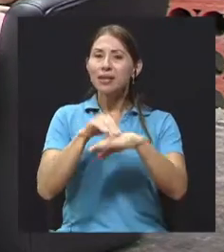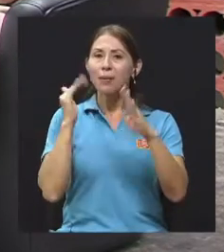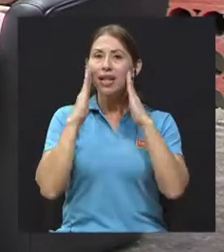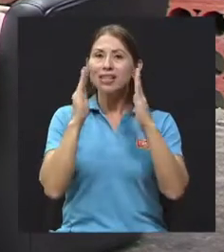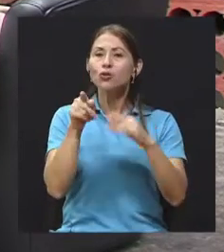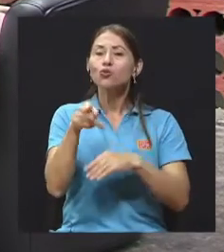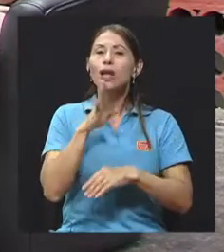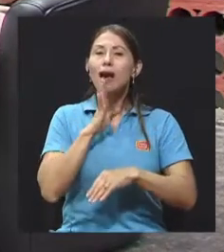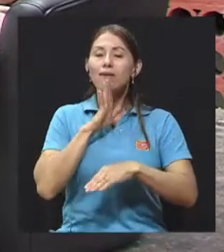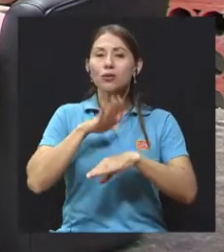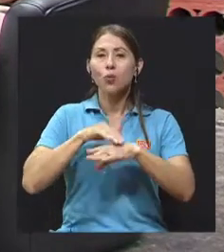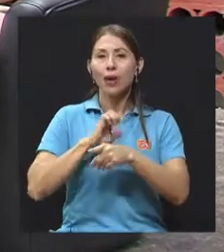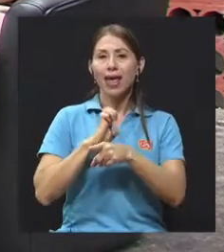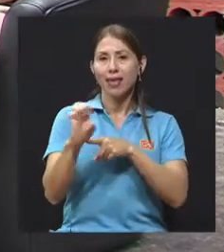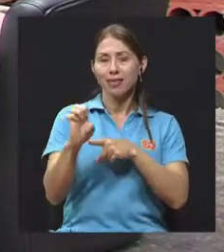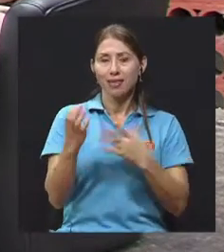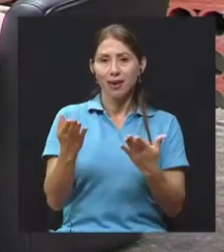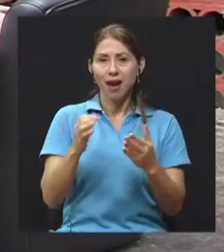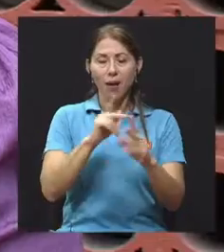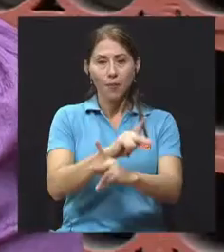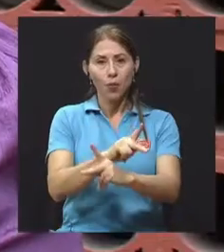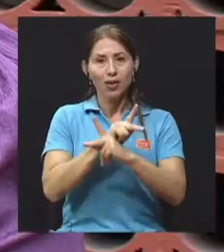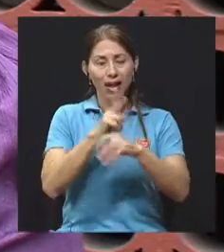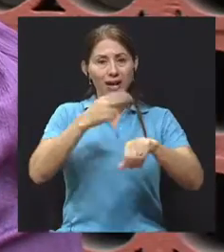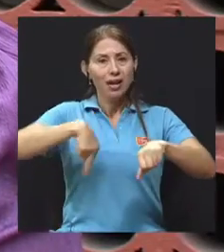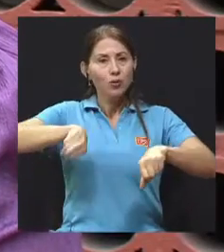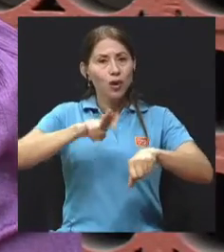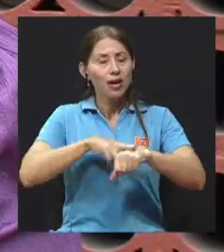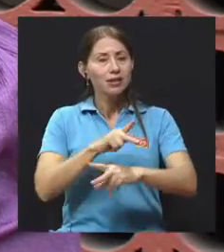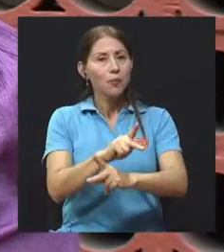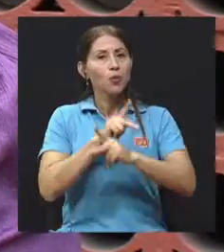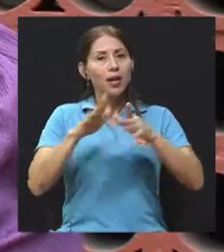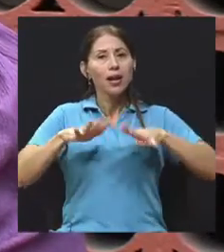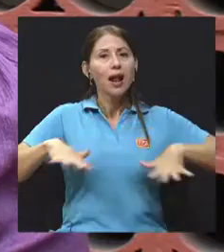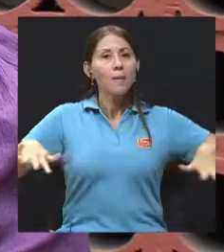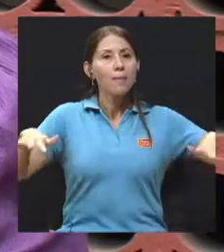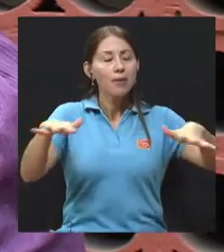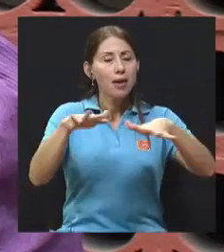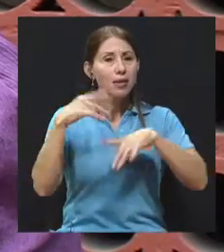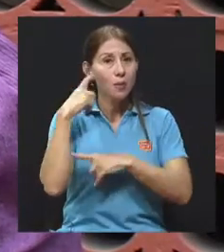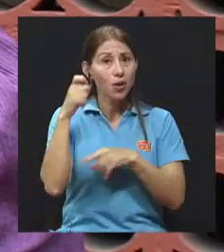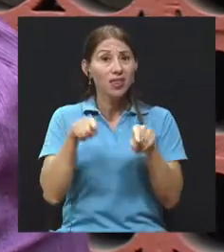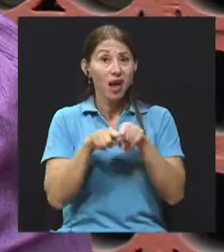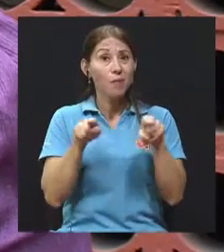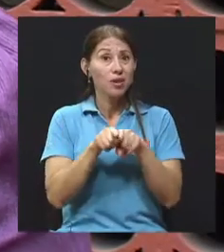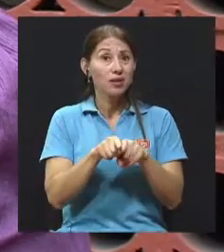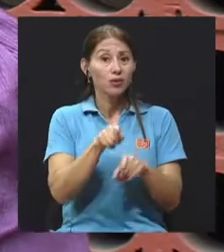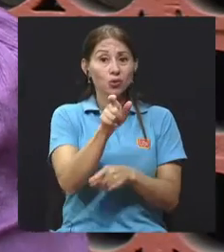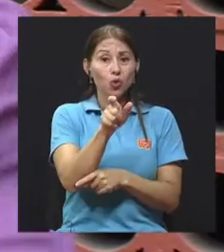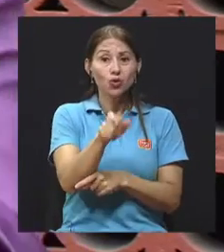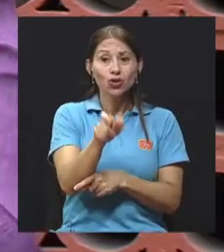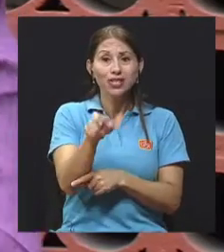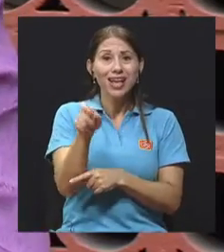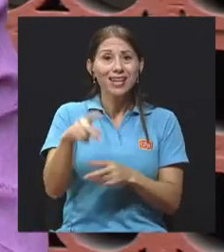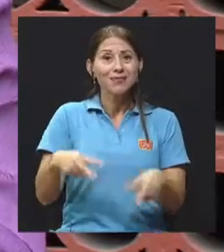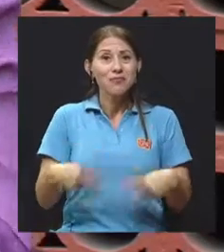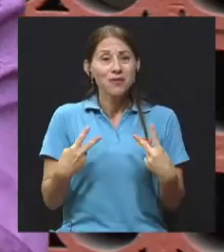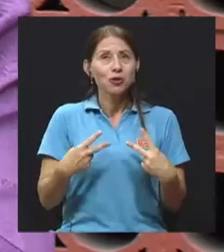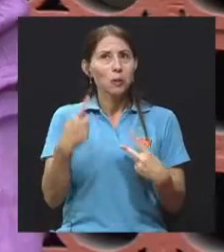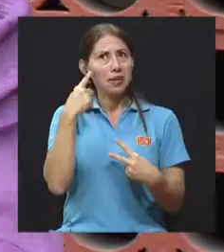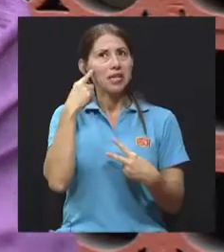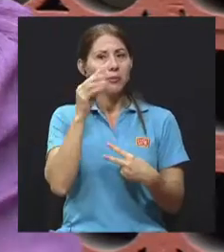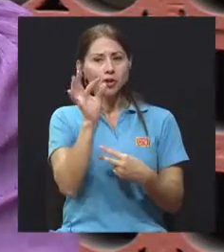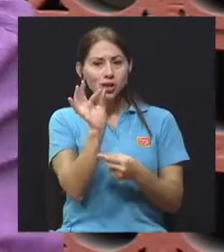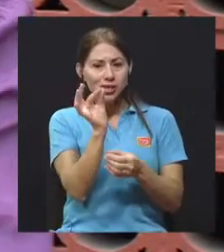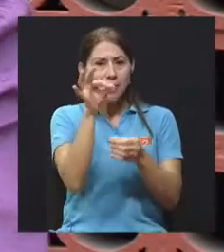de la ética, de poder proteger la naturaleza, el ambiente, porque también son seres vivos, pensamos que son semillitas pero